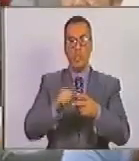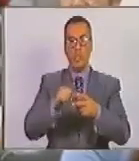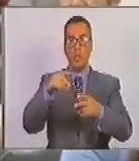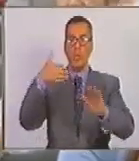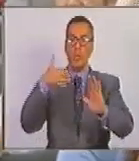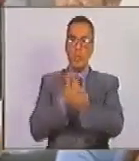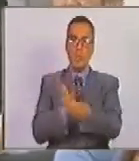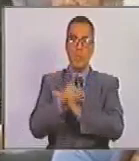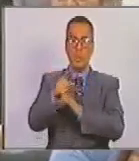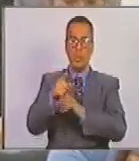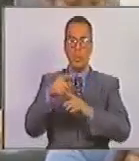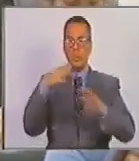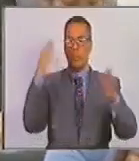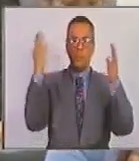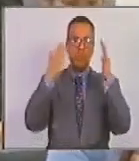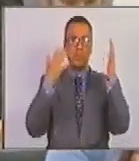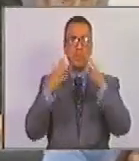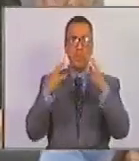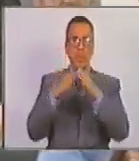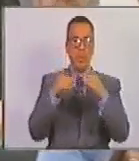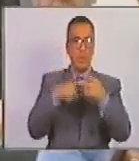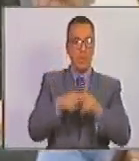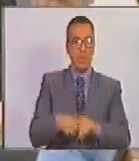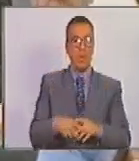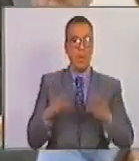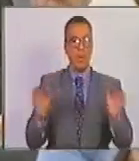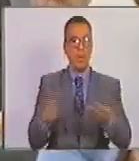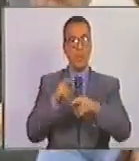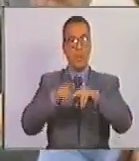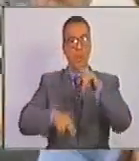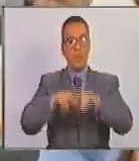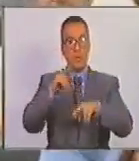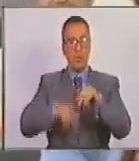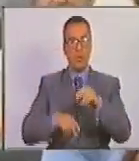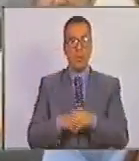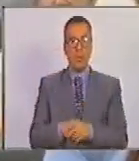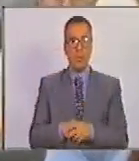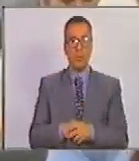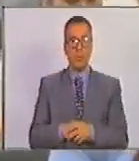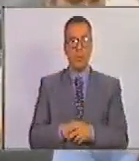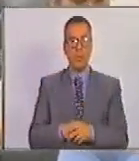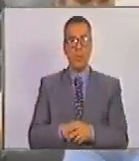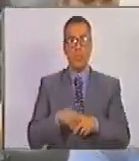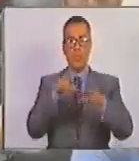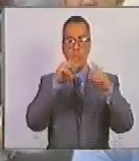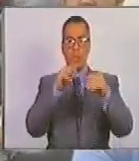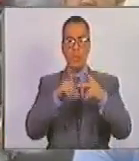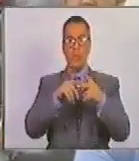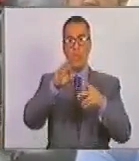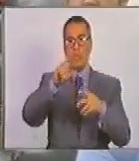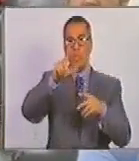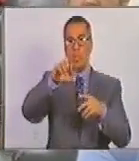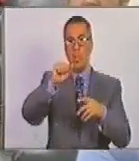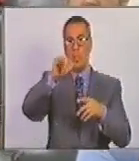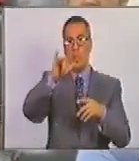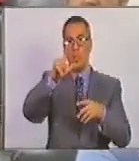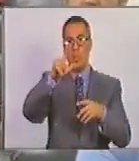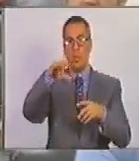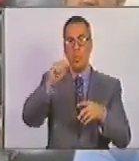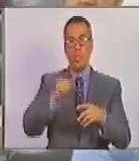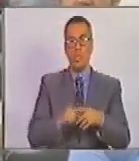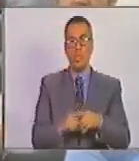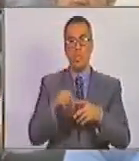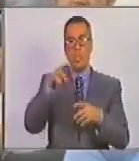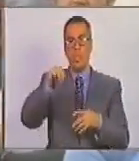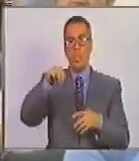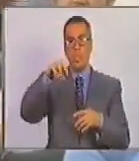significa alborotador. Dalibunga, que significa el creador de diálogos. Estamos hablando de Rolilala Dalibunga Mandela,